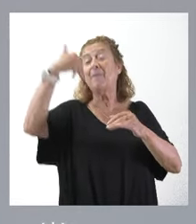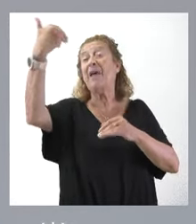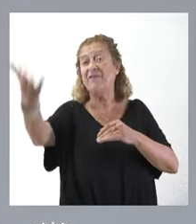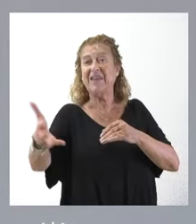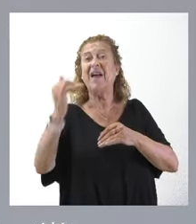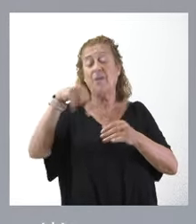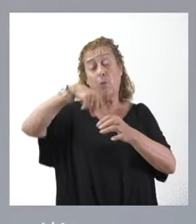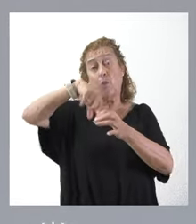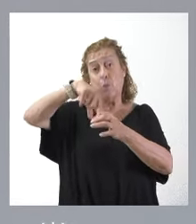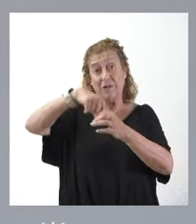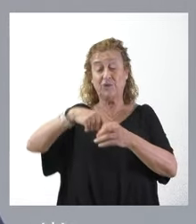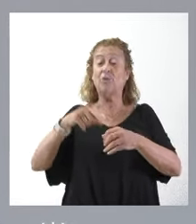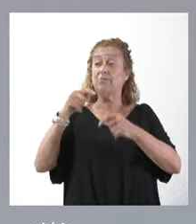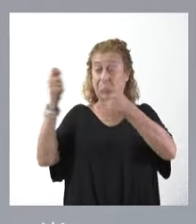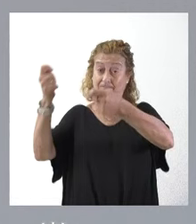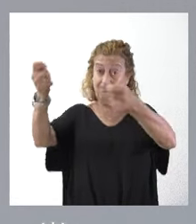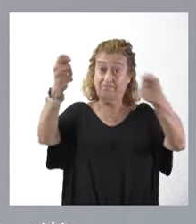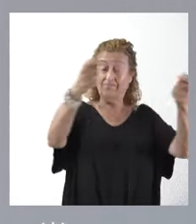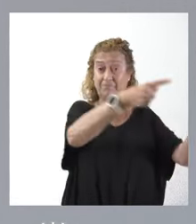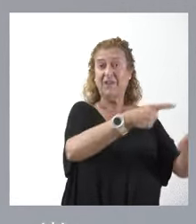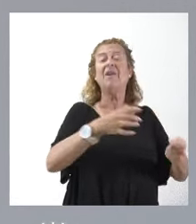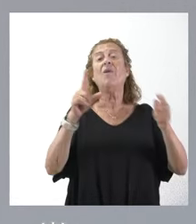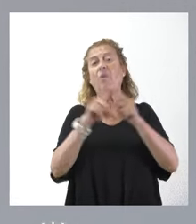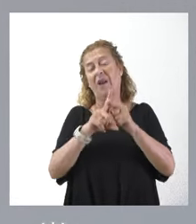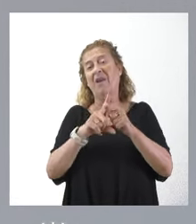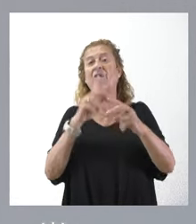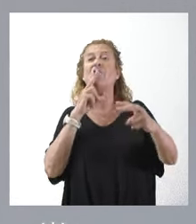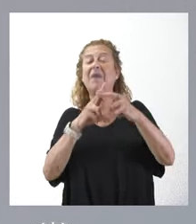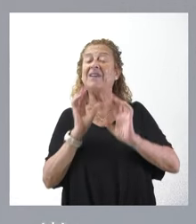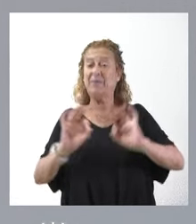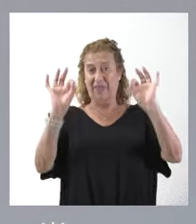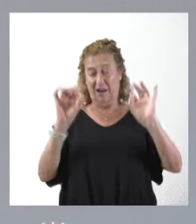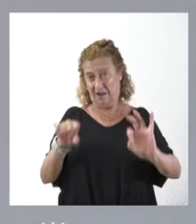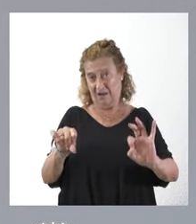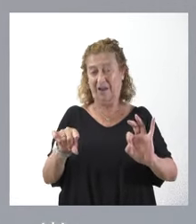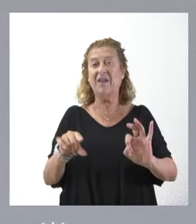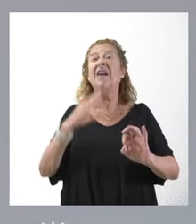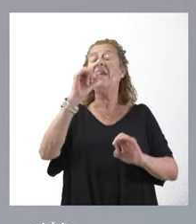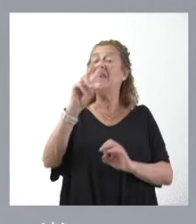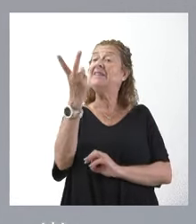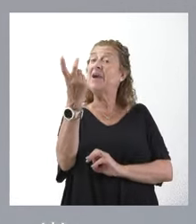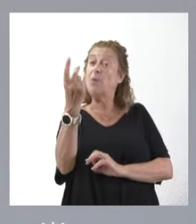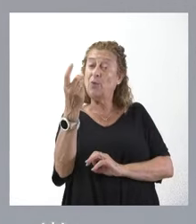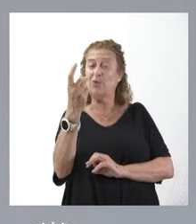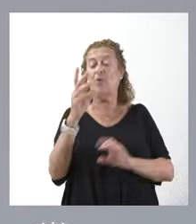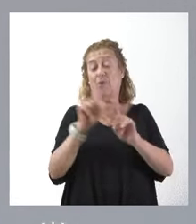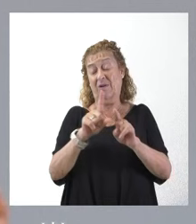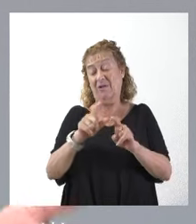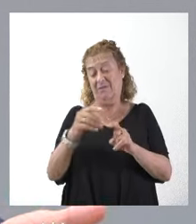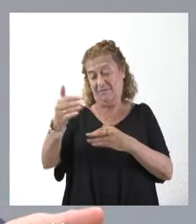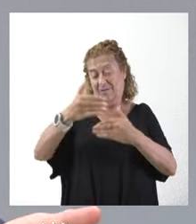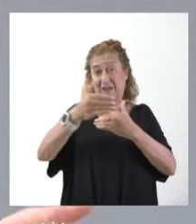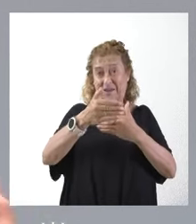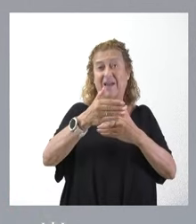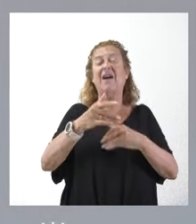puestos que allí se ubican tienen una consideración especial. Y, en segundo lugar, los periféricos. Hemos